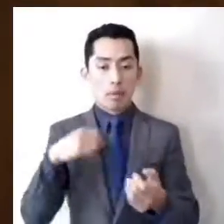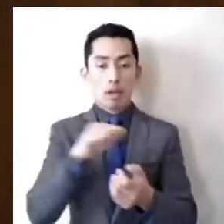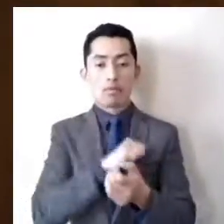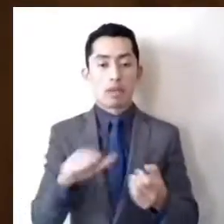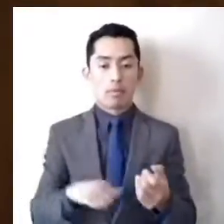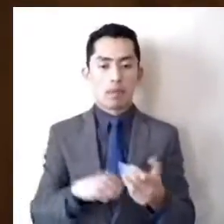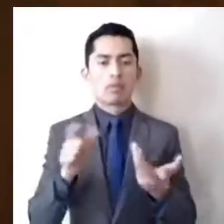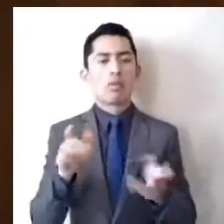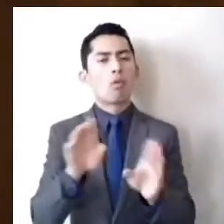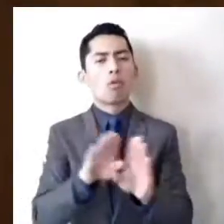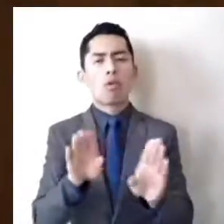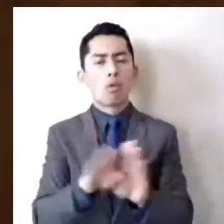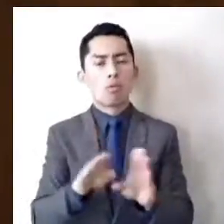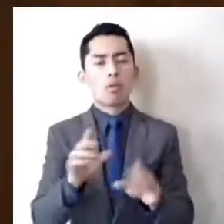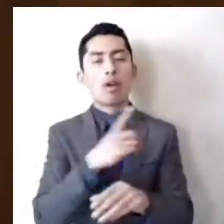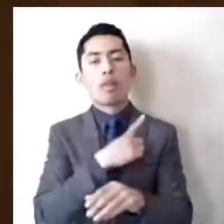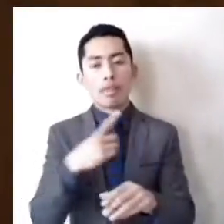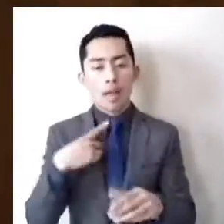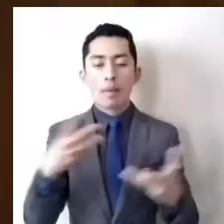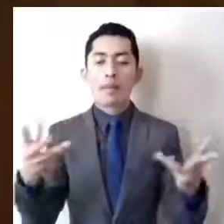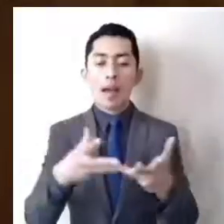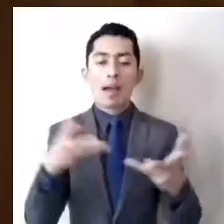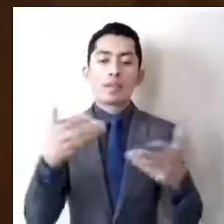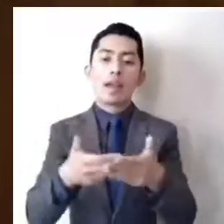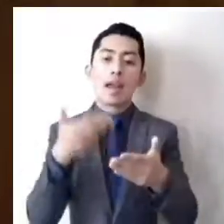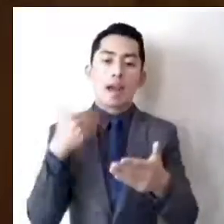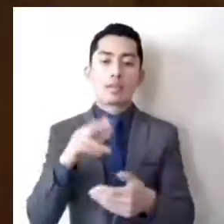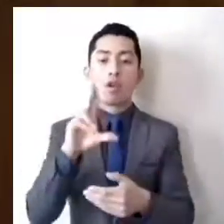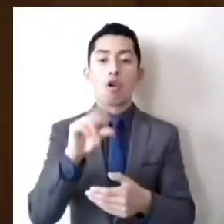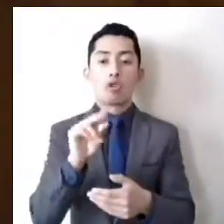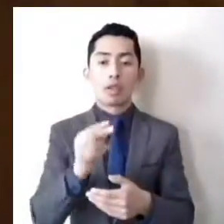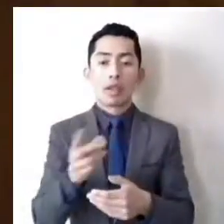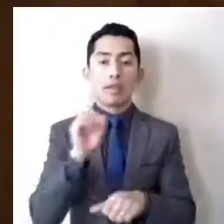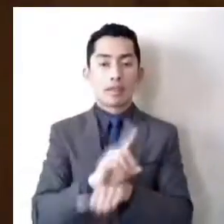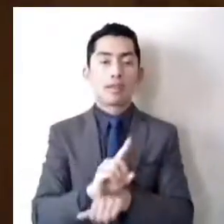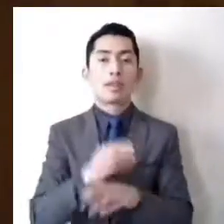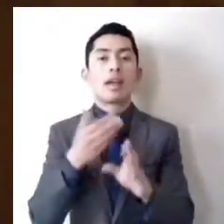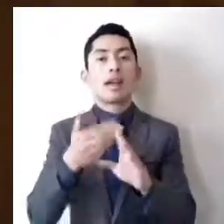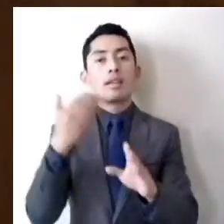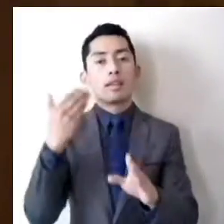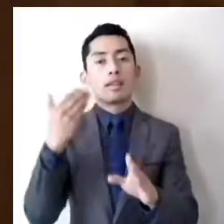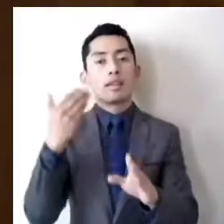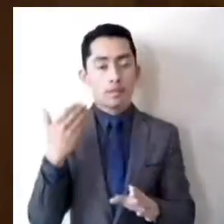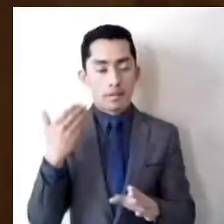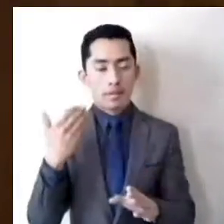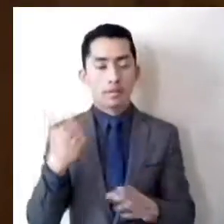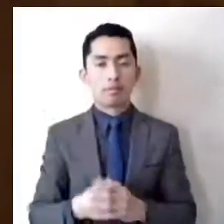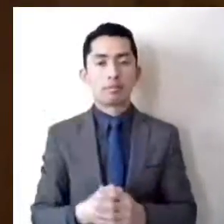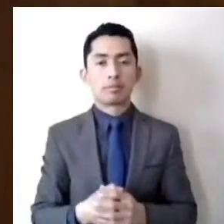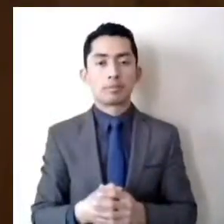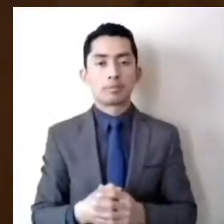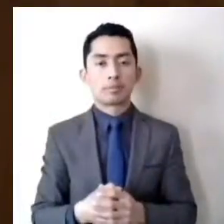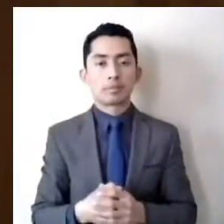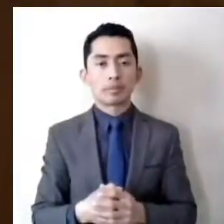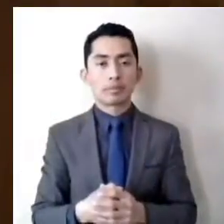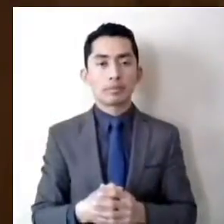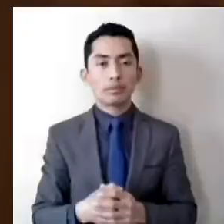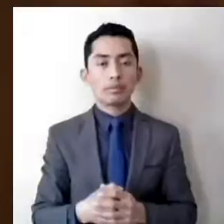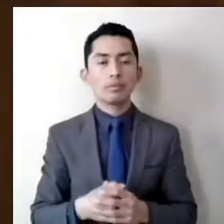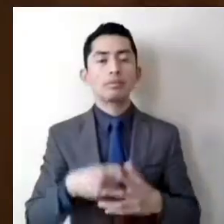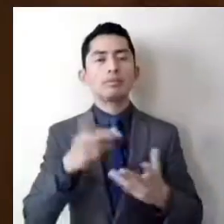deberá hacerse 80 días antes de la interpretación